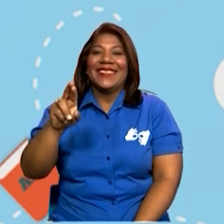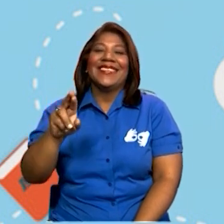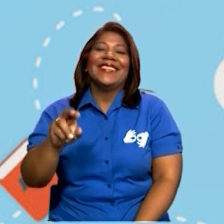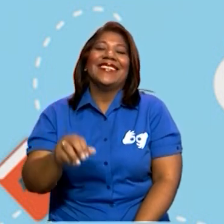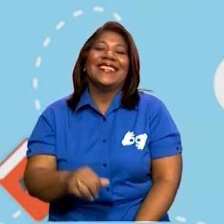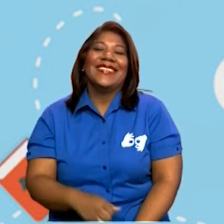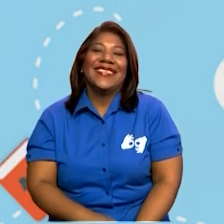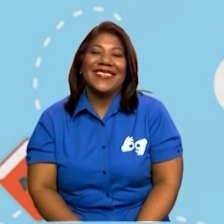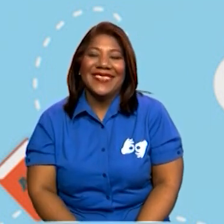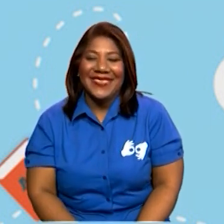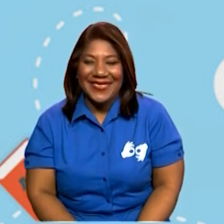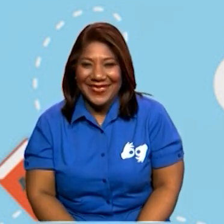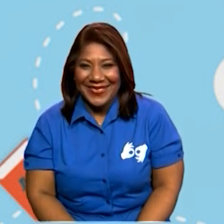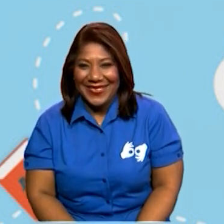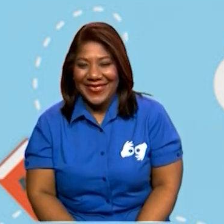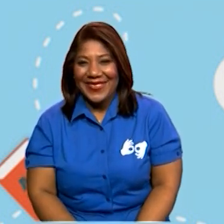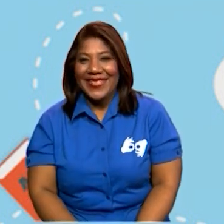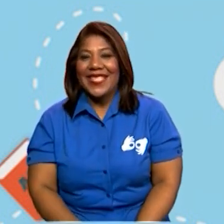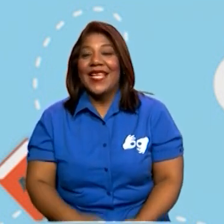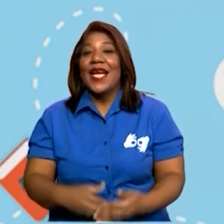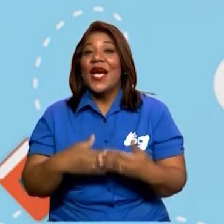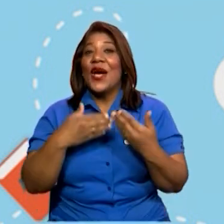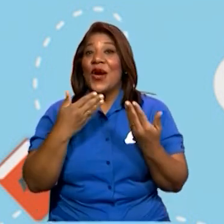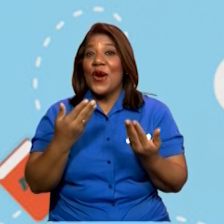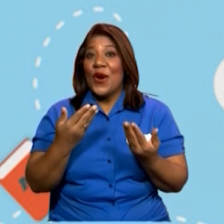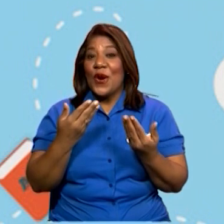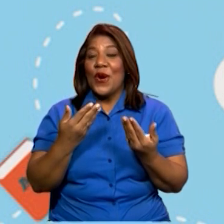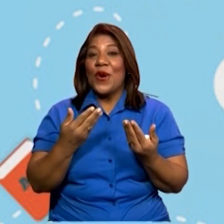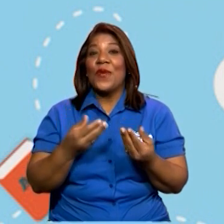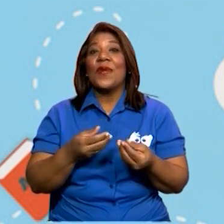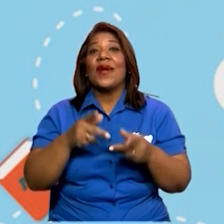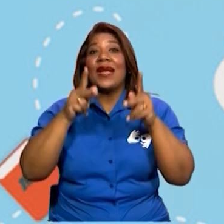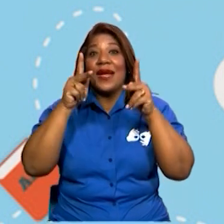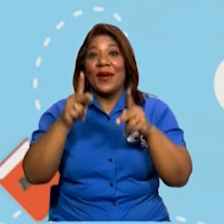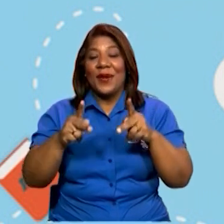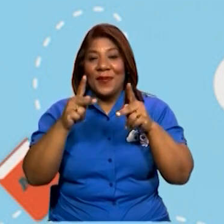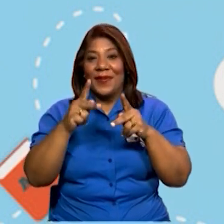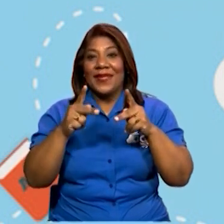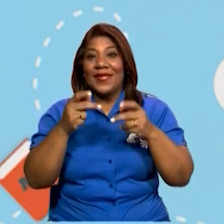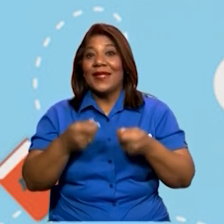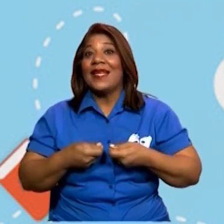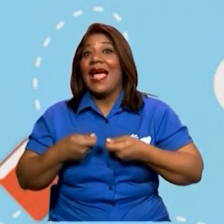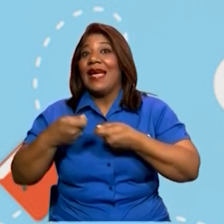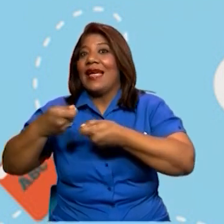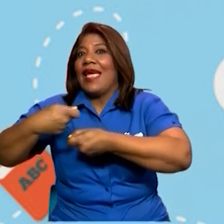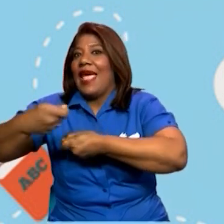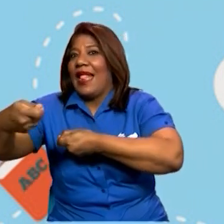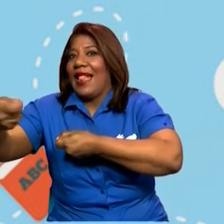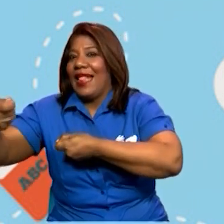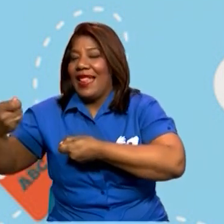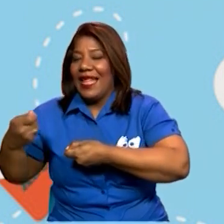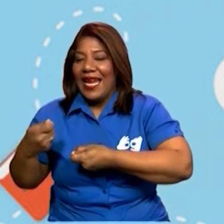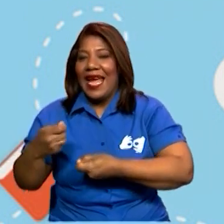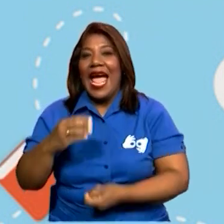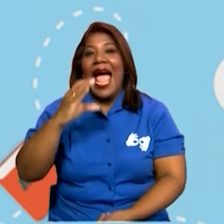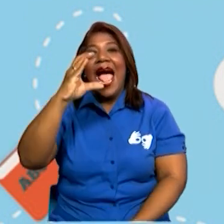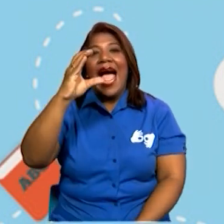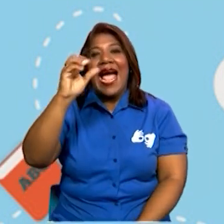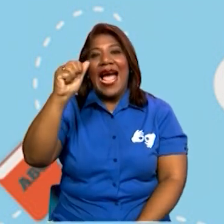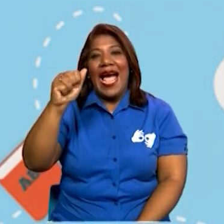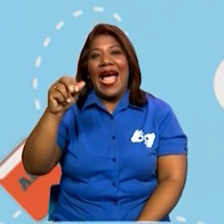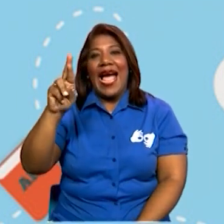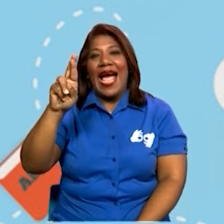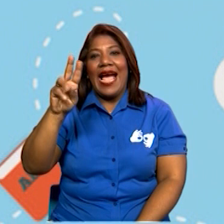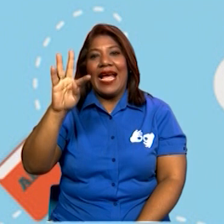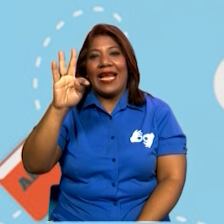¿Cómo se le llama a la persona que lleva las cartas? ¡El cartero! ¡Correcto!